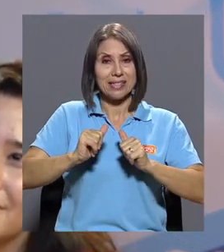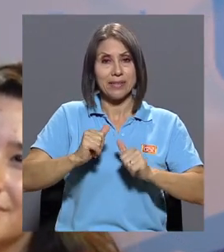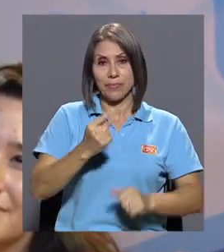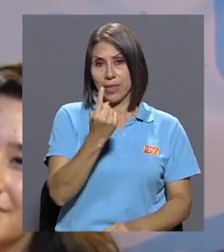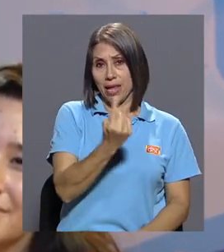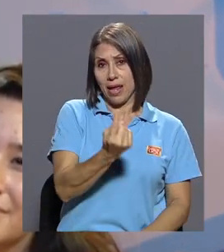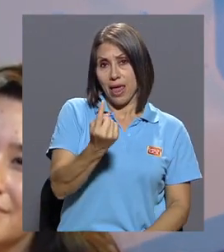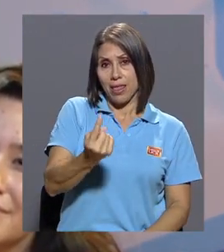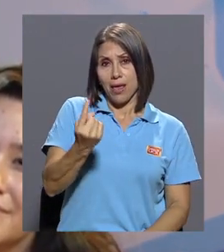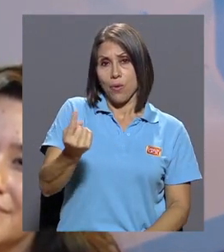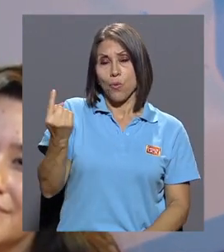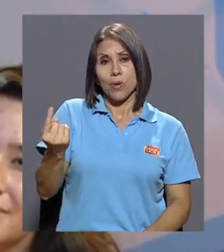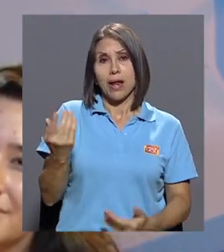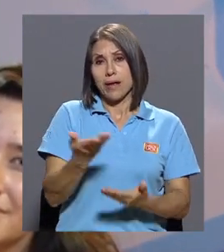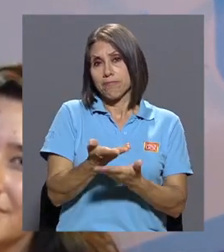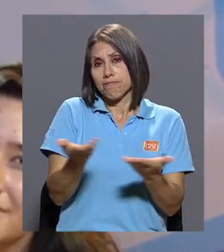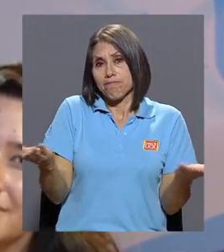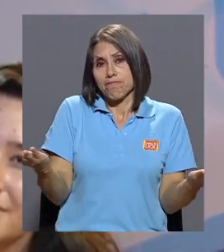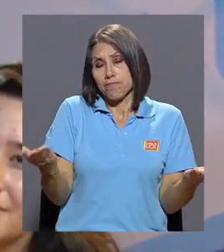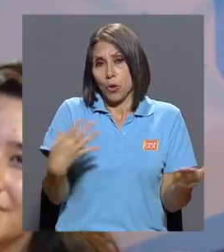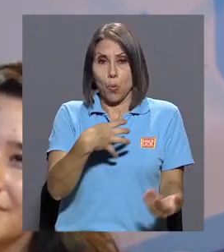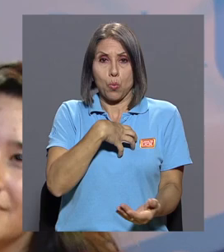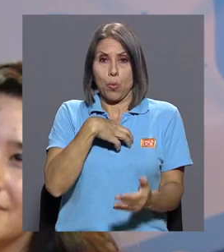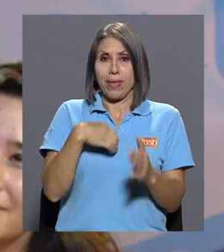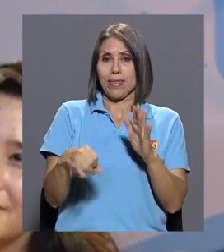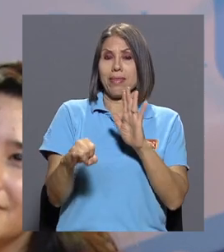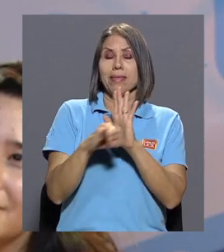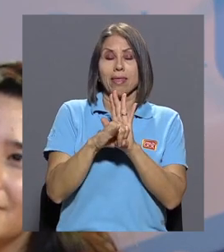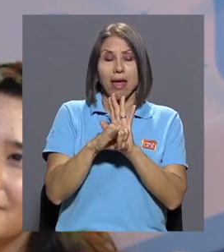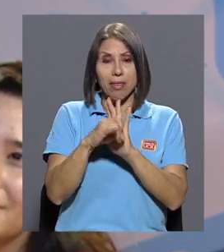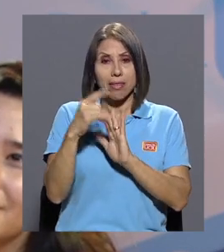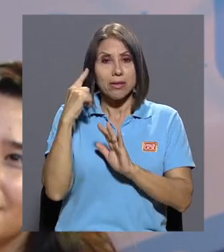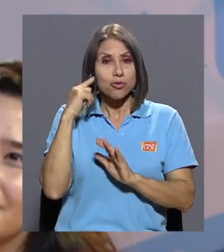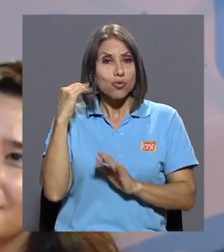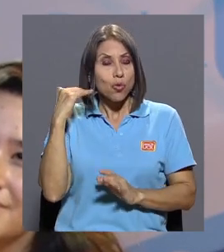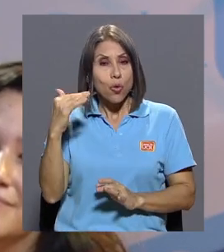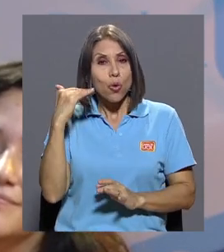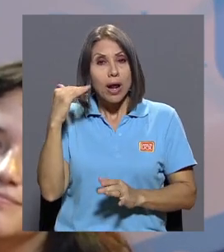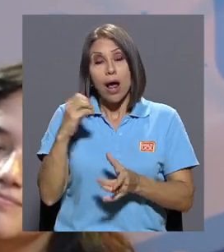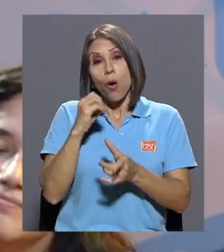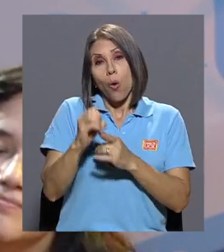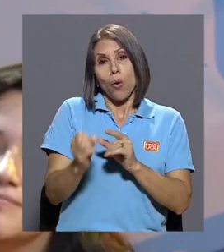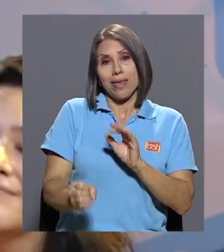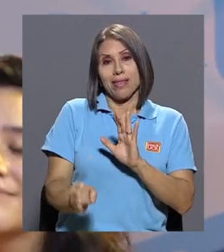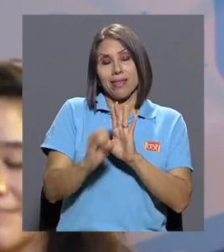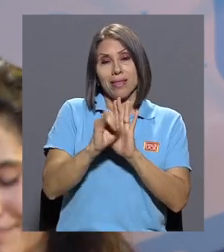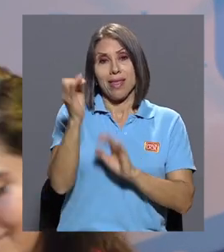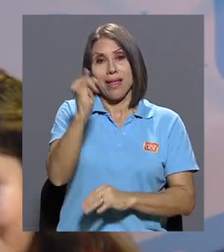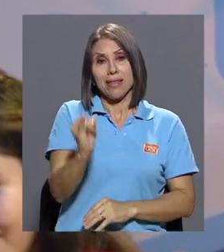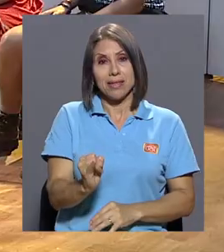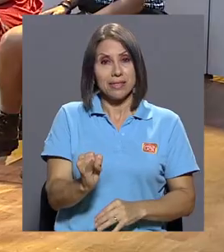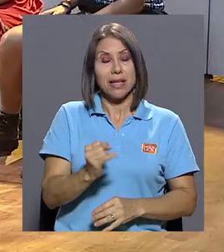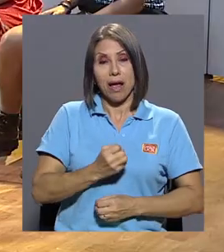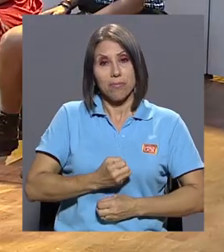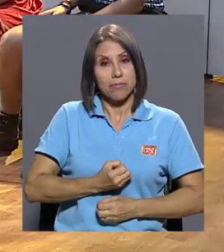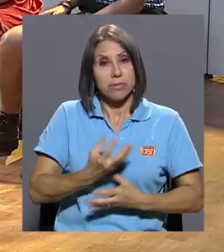aporta desde su identidad sonora o su identidad artística también.